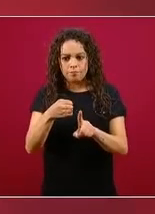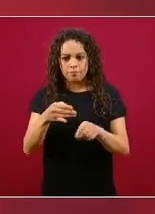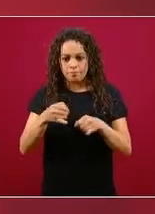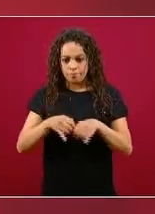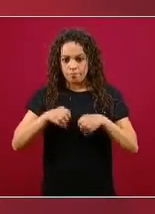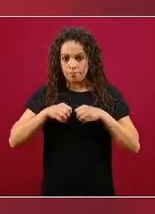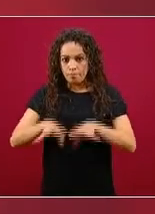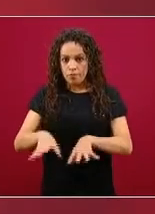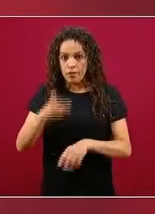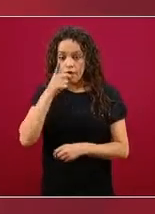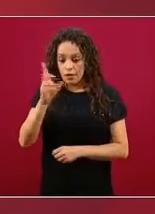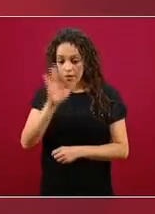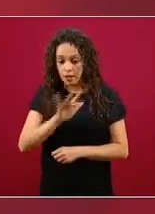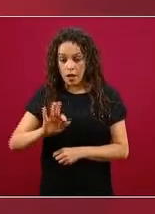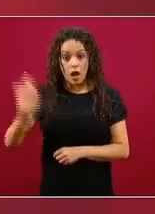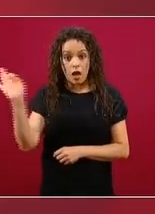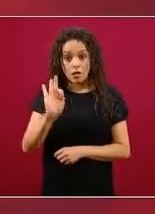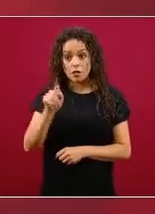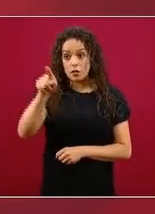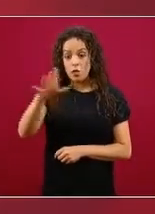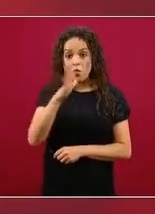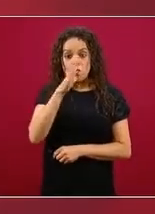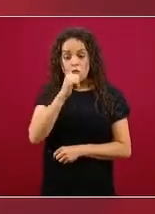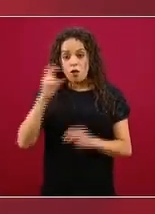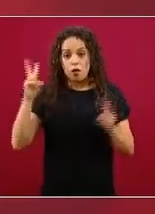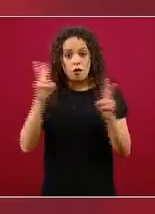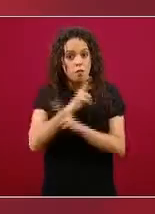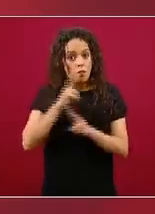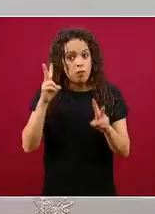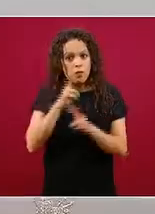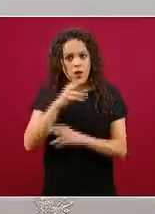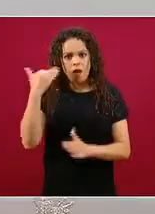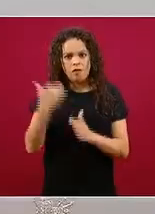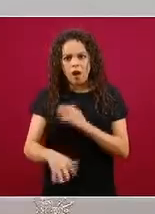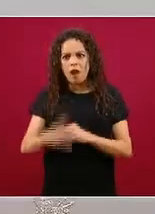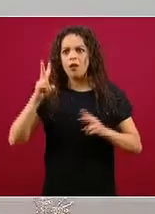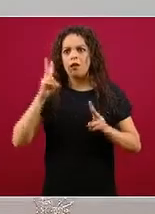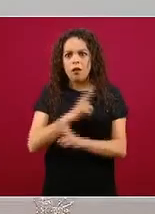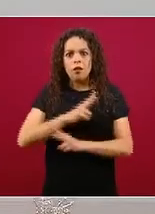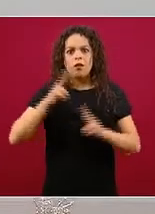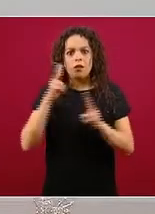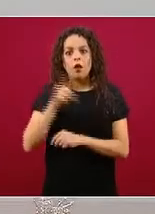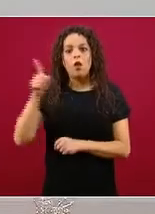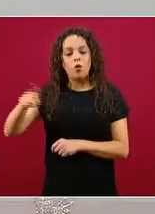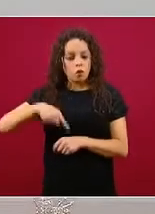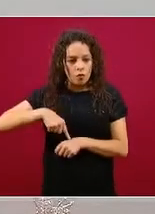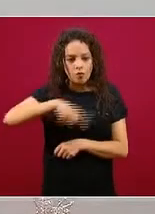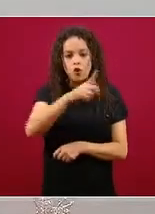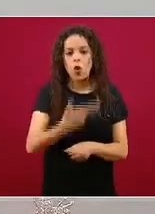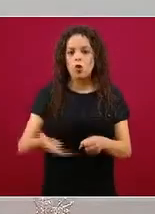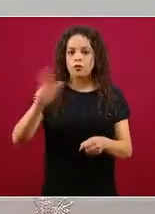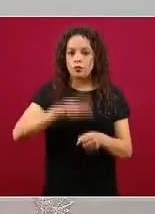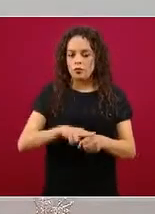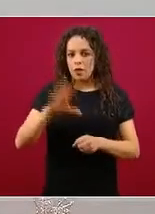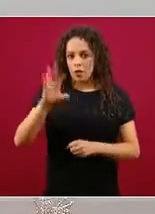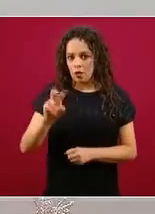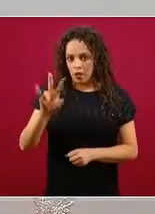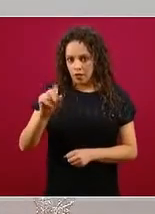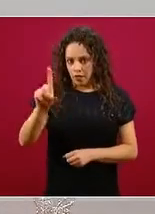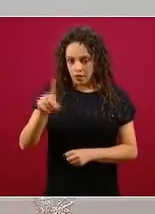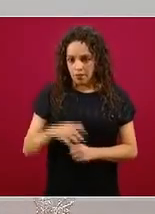mejor vaya a una unidad COVID. Entonces, es una aplicación muy útil, no sólo para